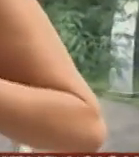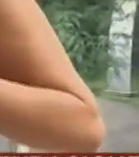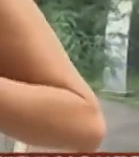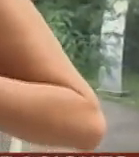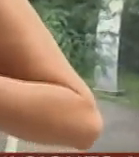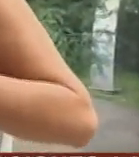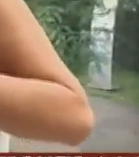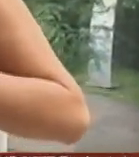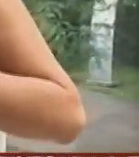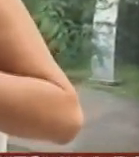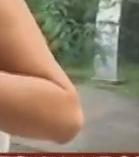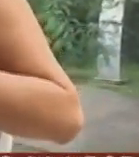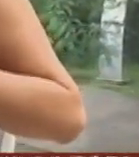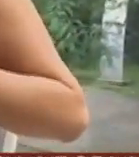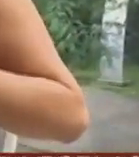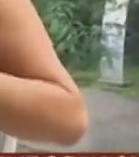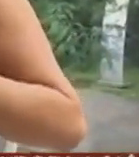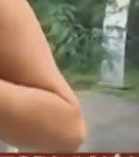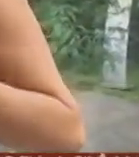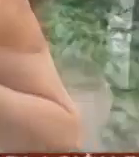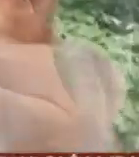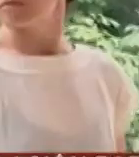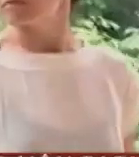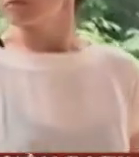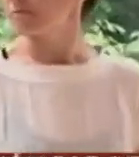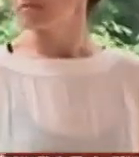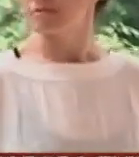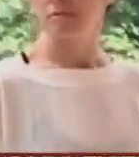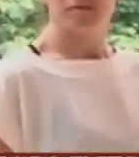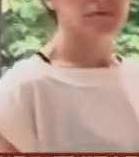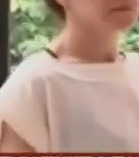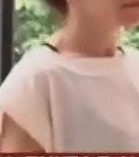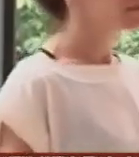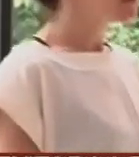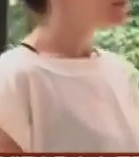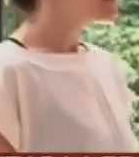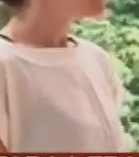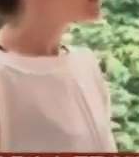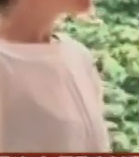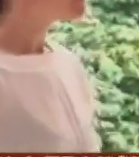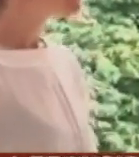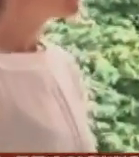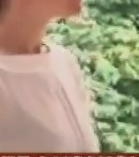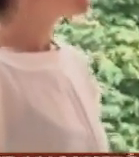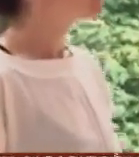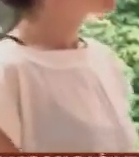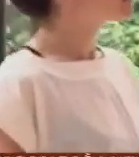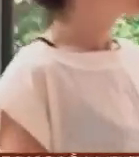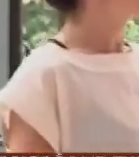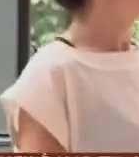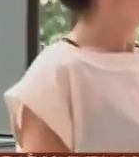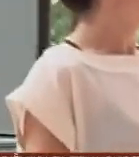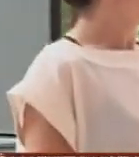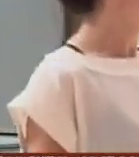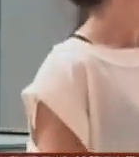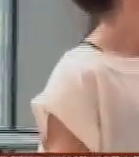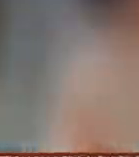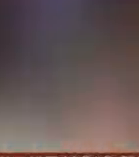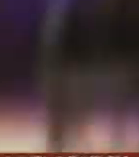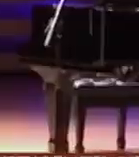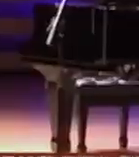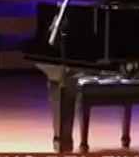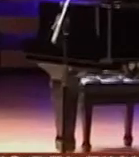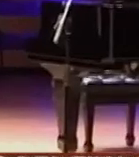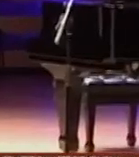Filarmónica de Ontario quien debutó como solista en el Corner Hall de Toronto Años de preparación y experiencias se desbordaron sobre el escenario